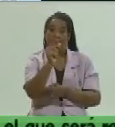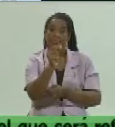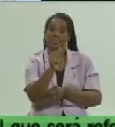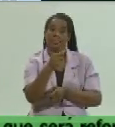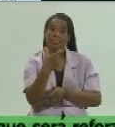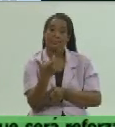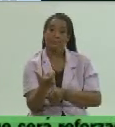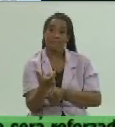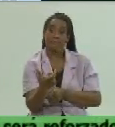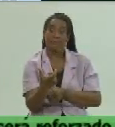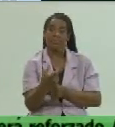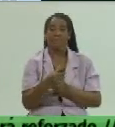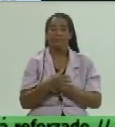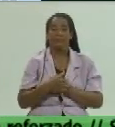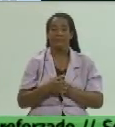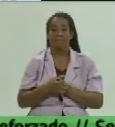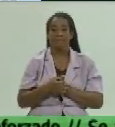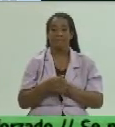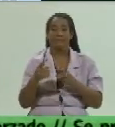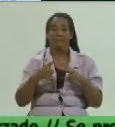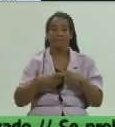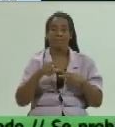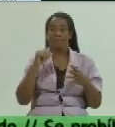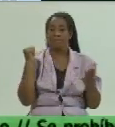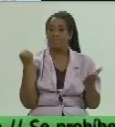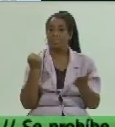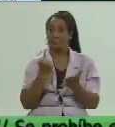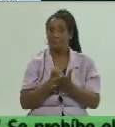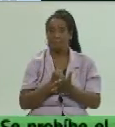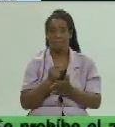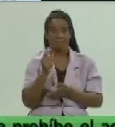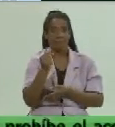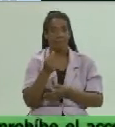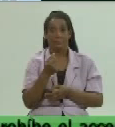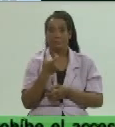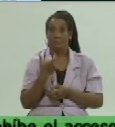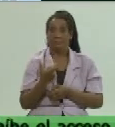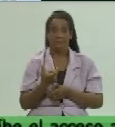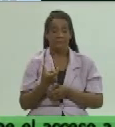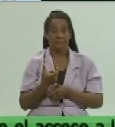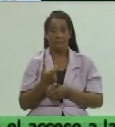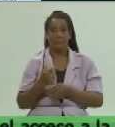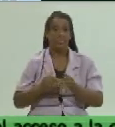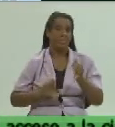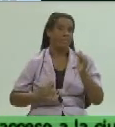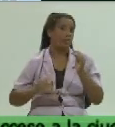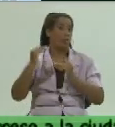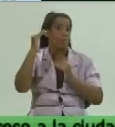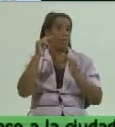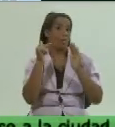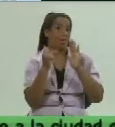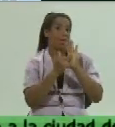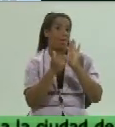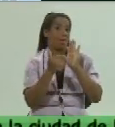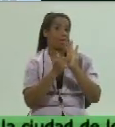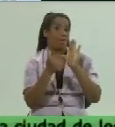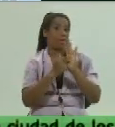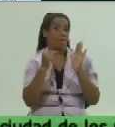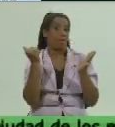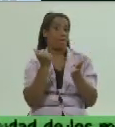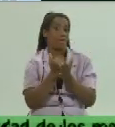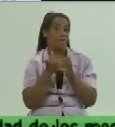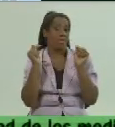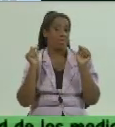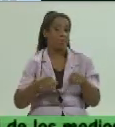máximos y ellos aprobaron precios que en ninguno de los casos puede ser superior a estos precios que estamos aprobando hoy en el